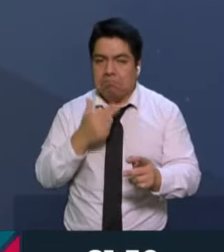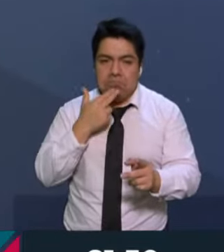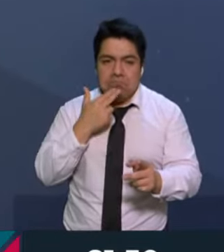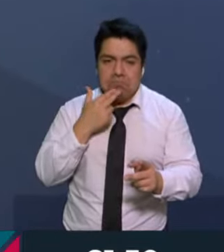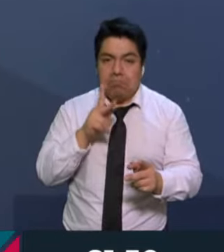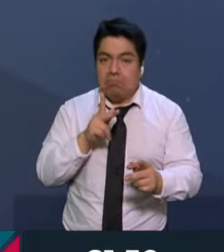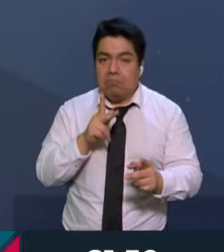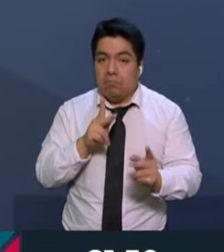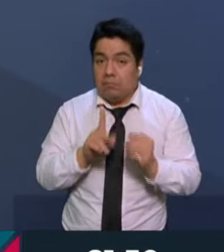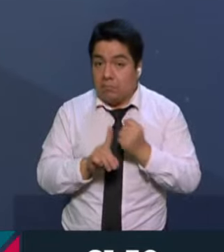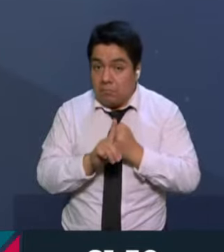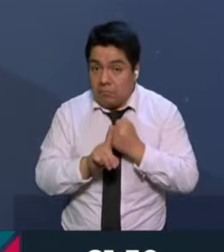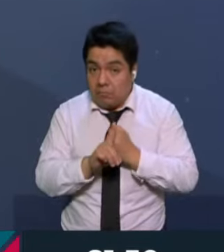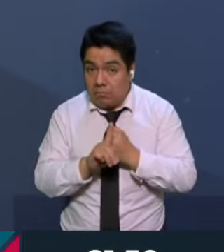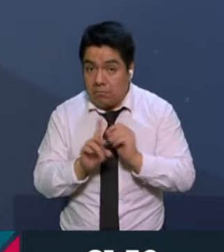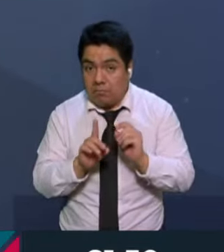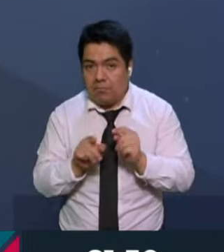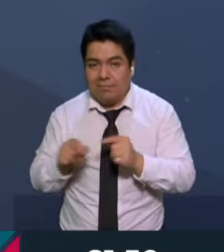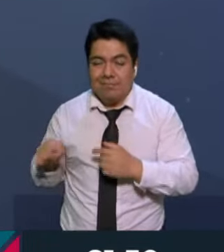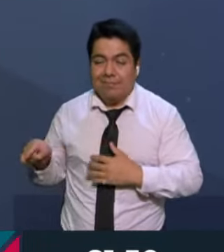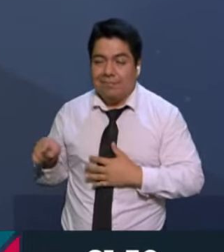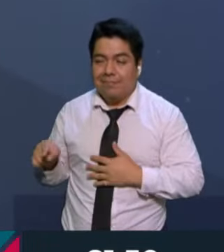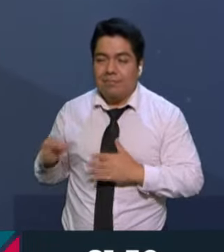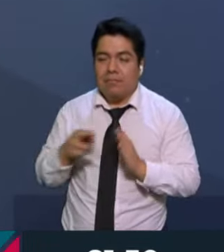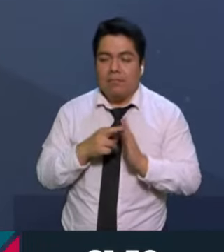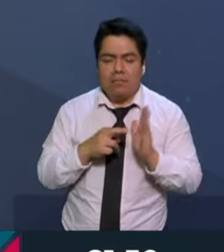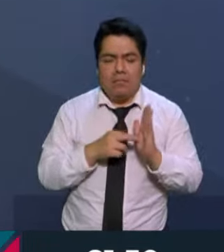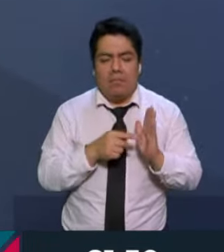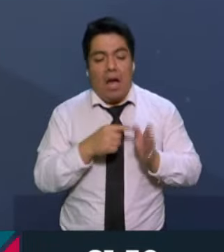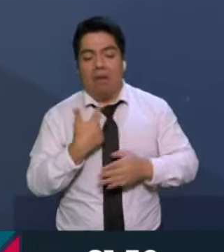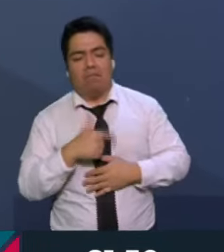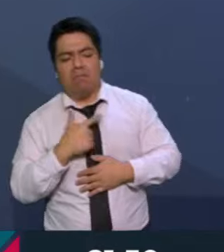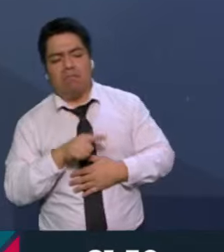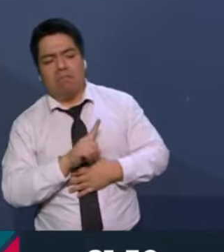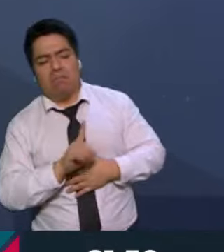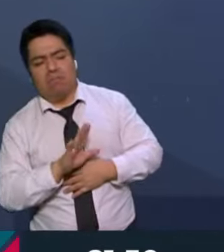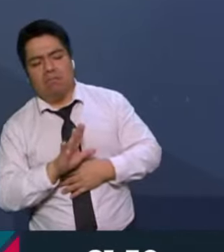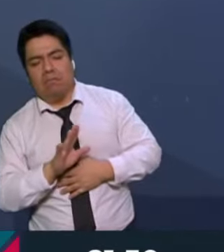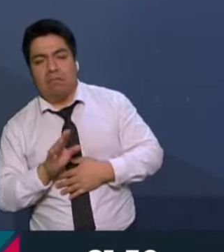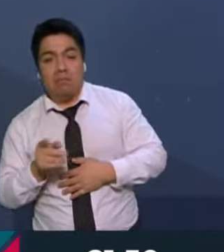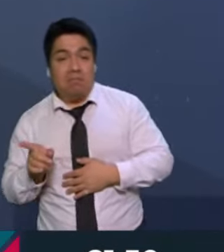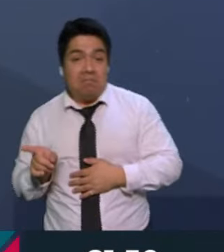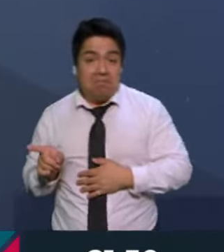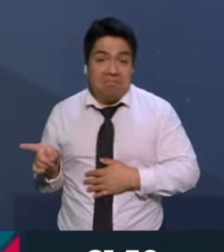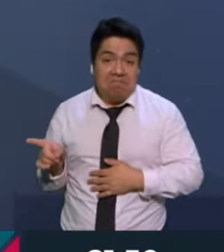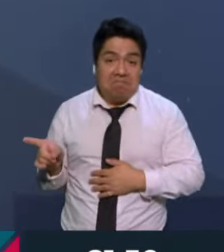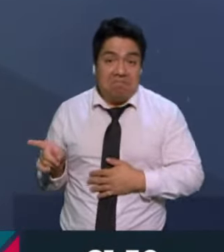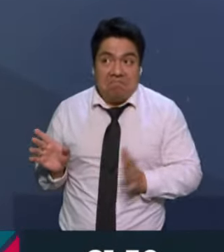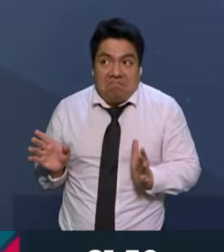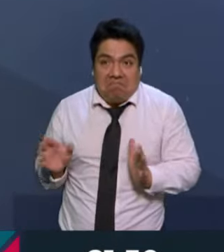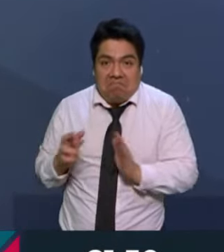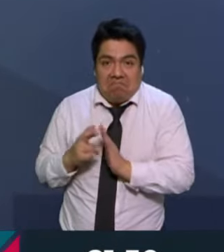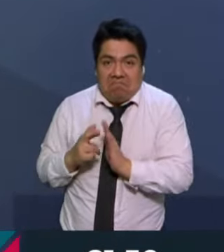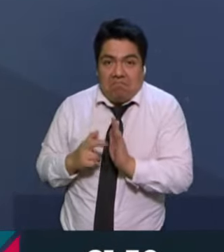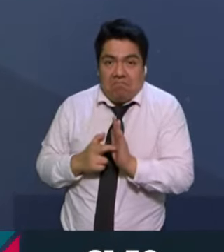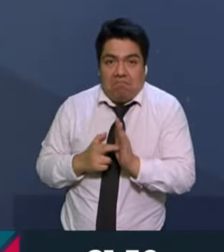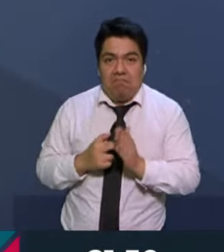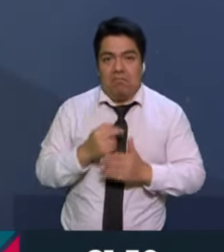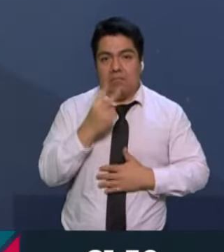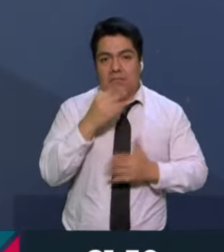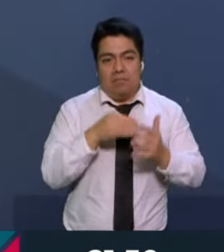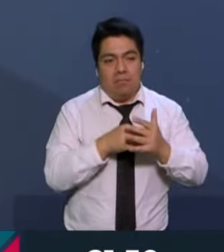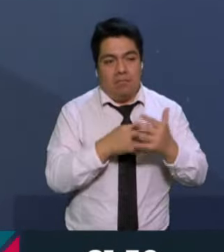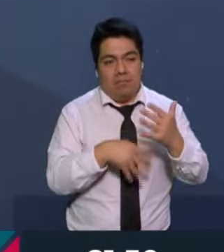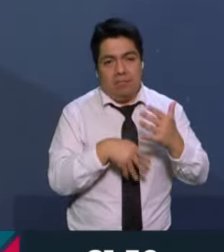no ha habido ningún problema, solo que ahora ya no les gusta la regla cuando no les beneficia, pero son sus normas. Morena nace en 2014